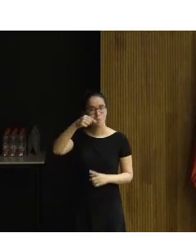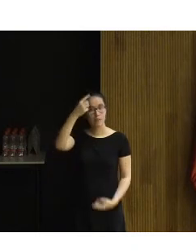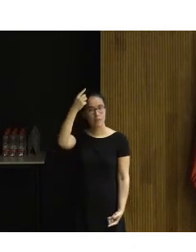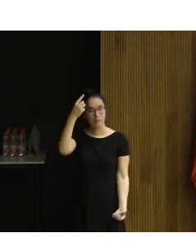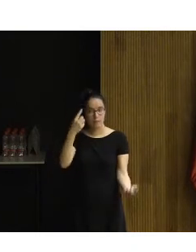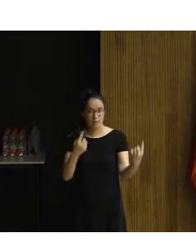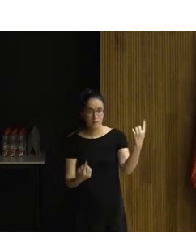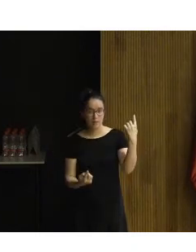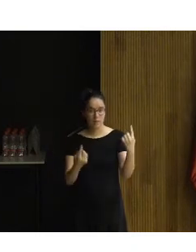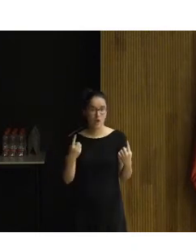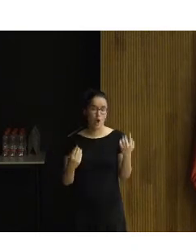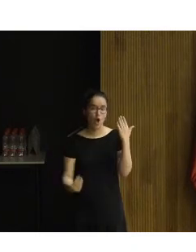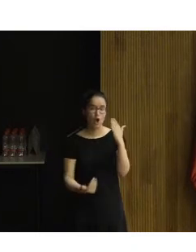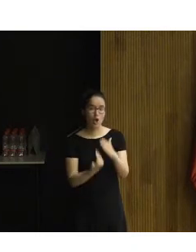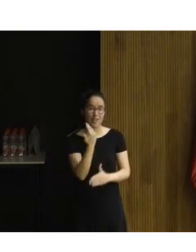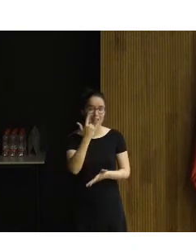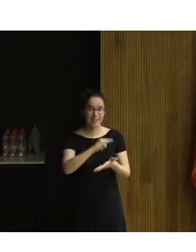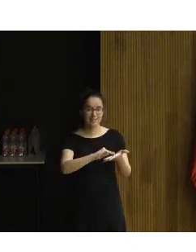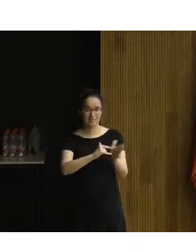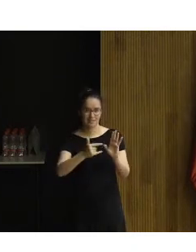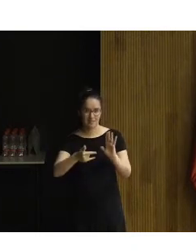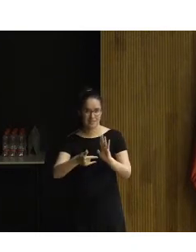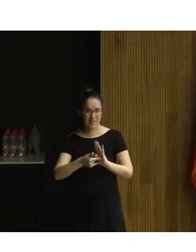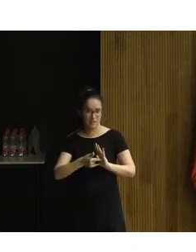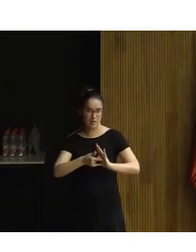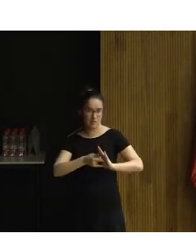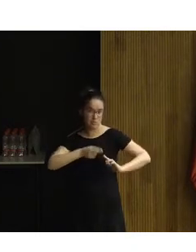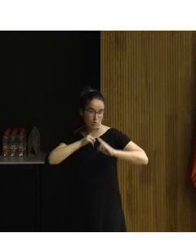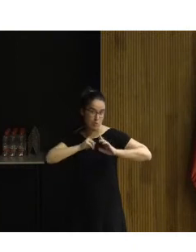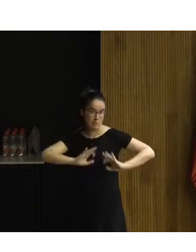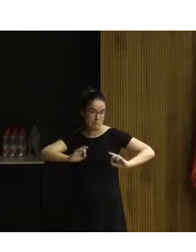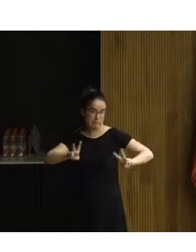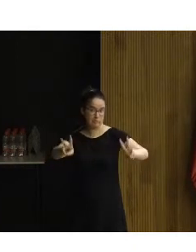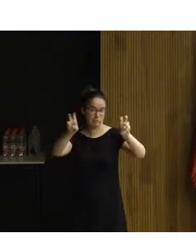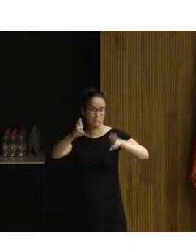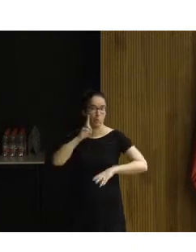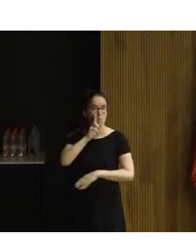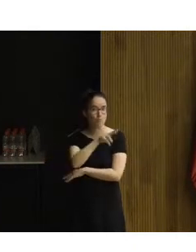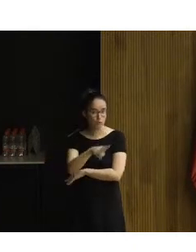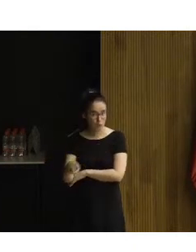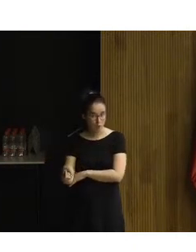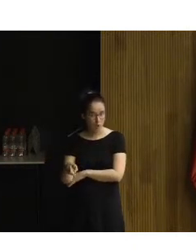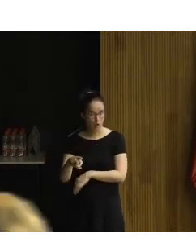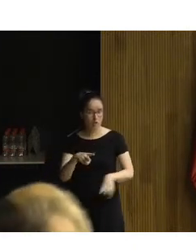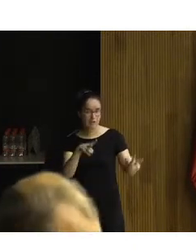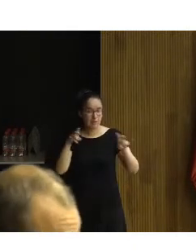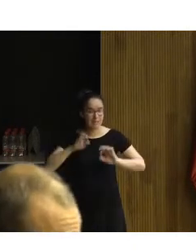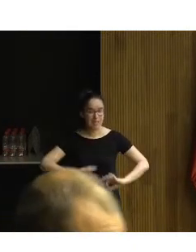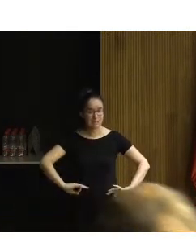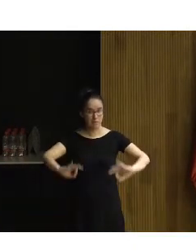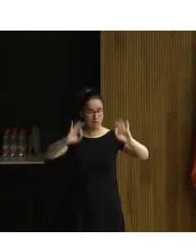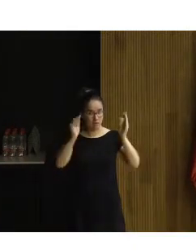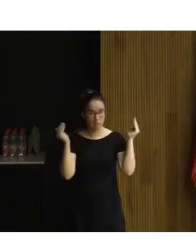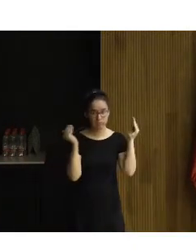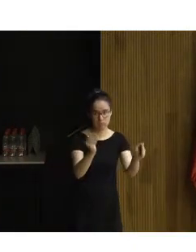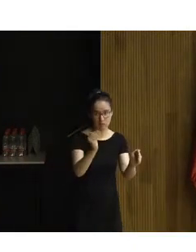cuando jornadas técnicas, por llamarle de alguna manera, porque nuestro museo, aparte de la temática específica a la que se